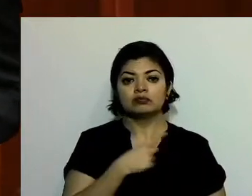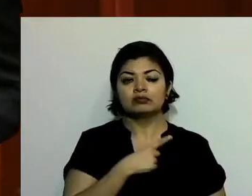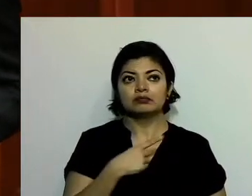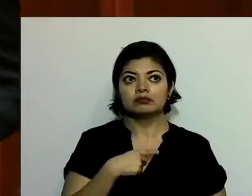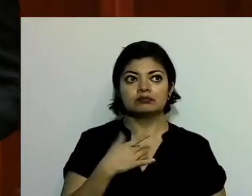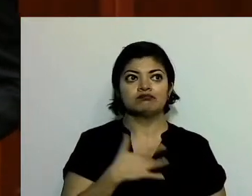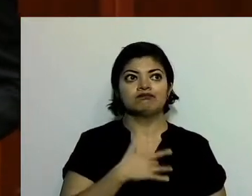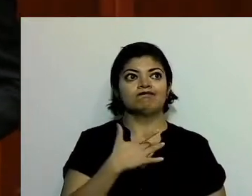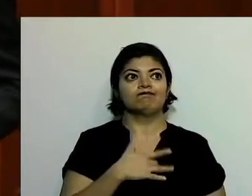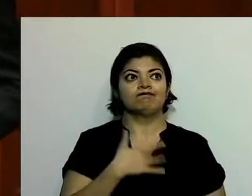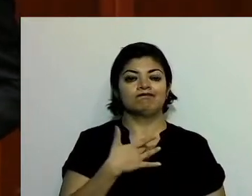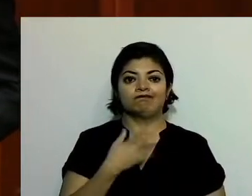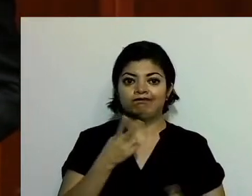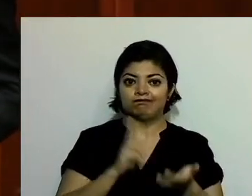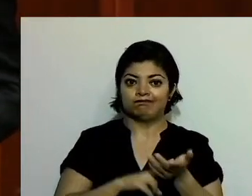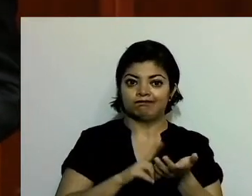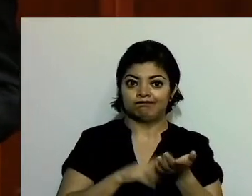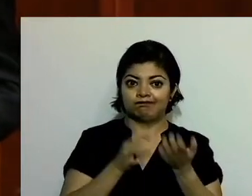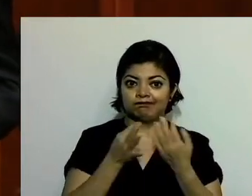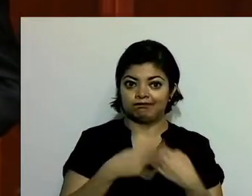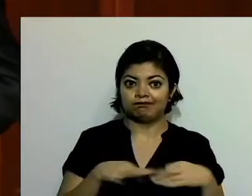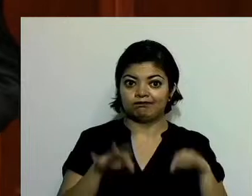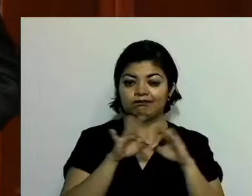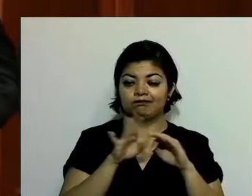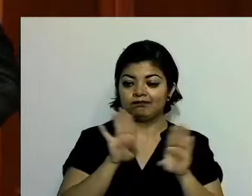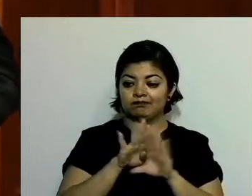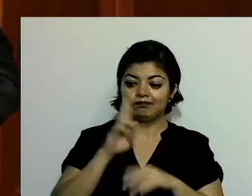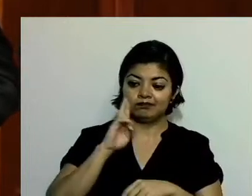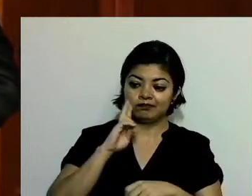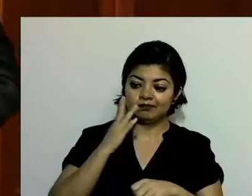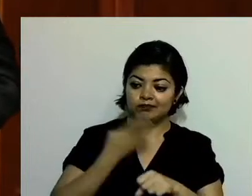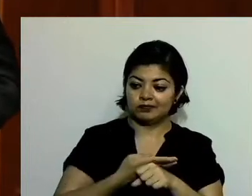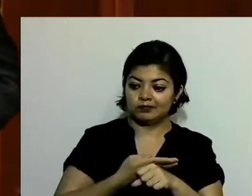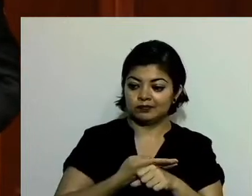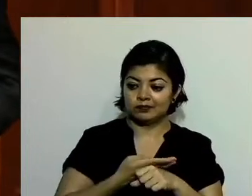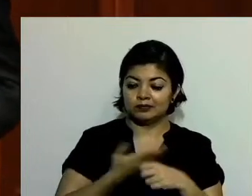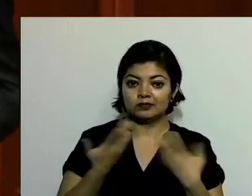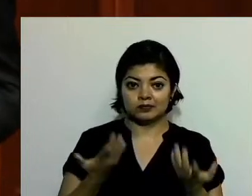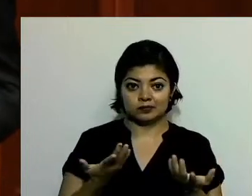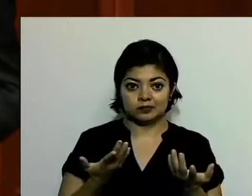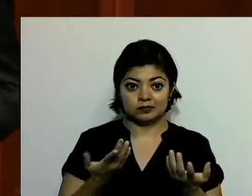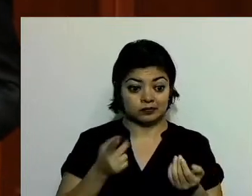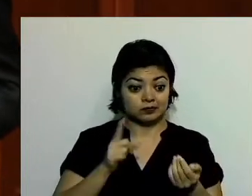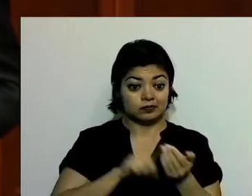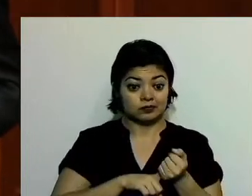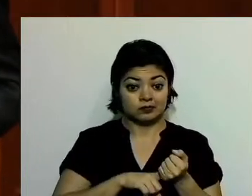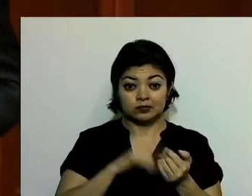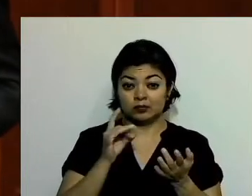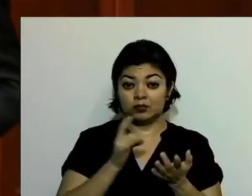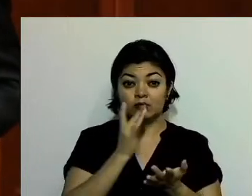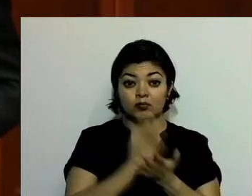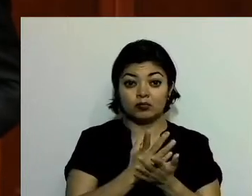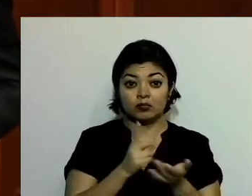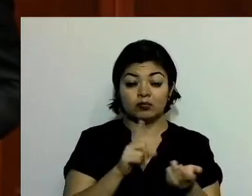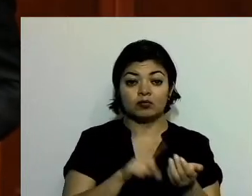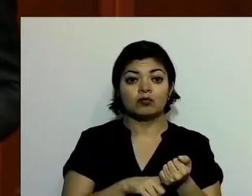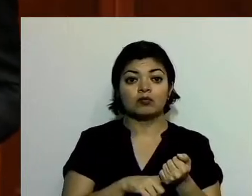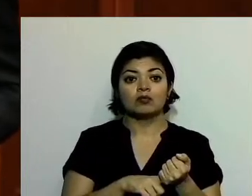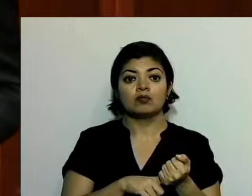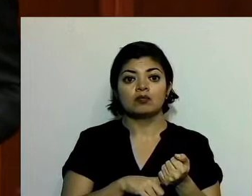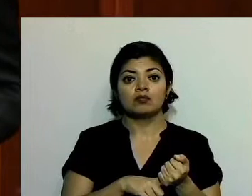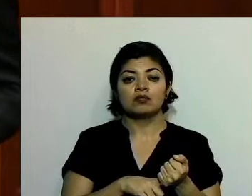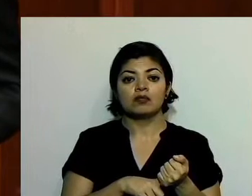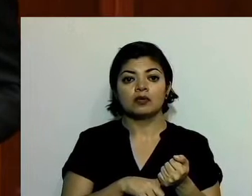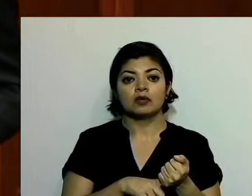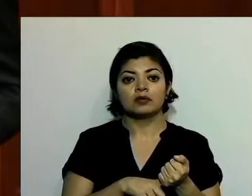valor a esa responsabilidad que por el puro hecho de ser parte